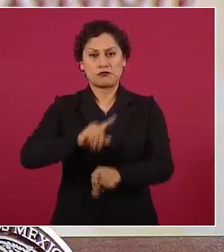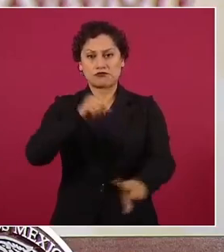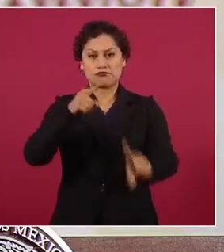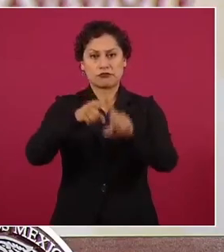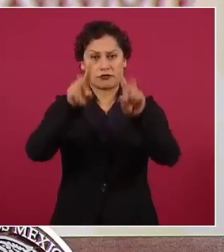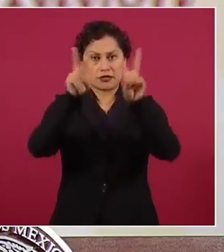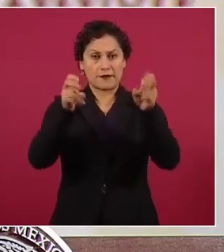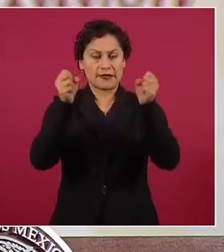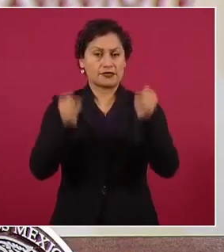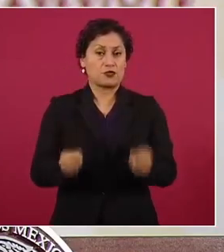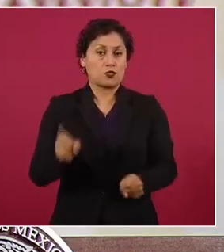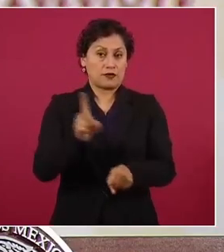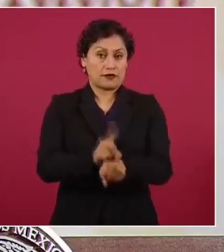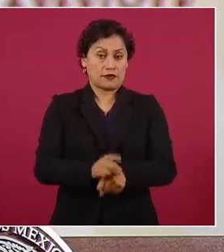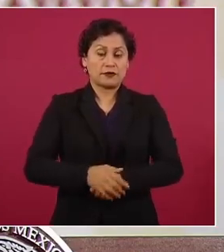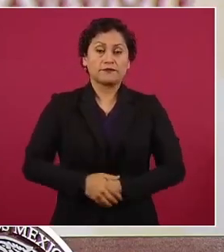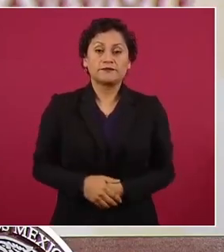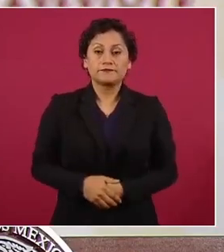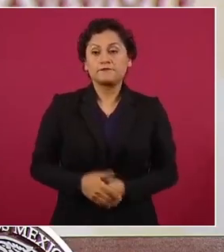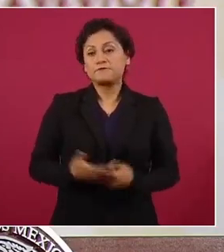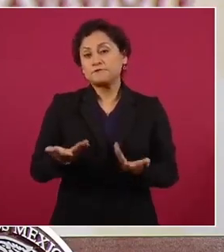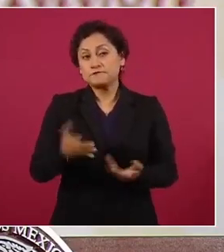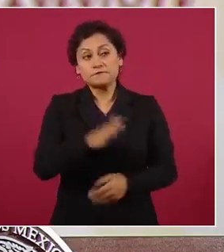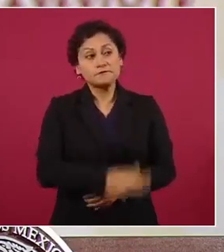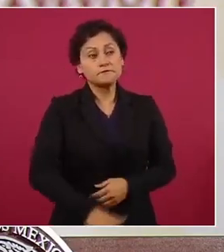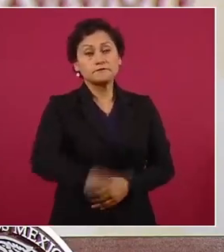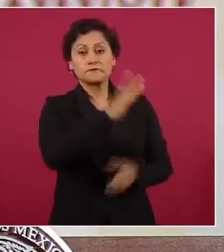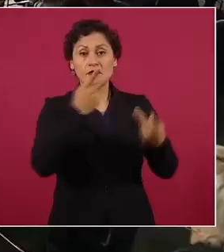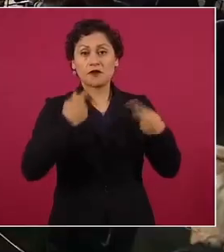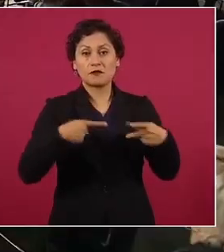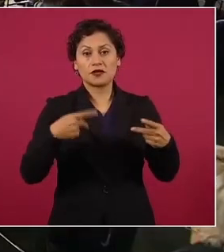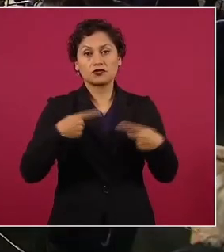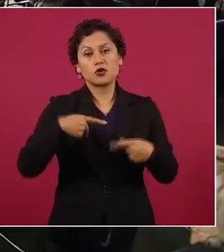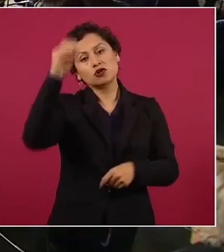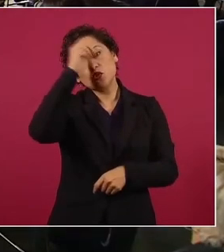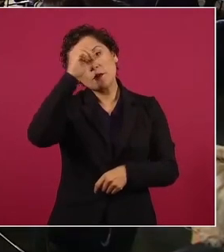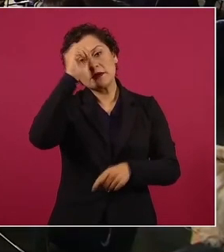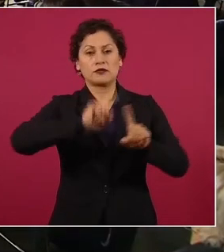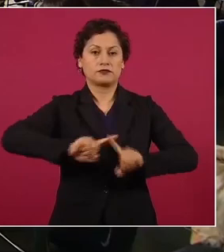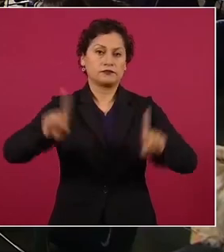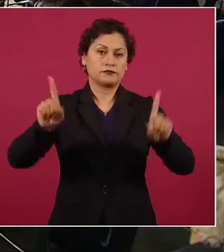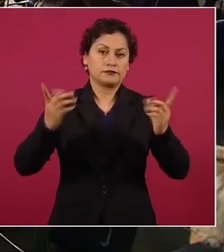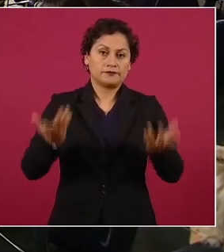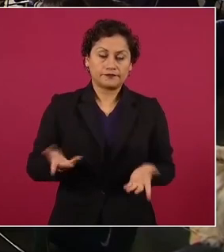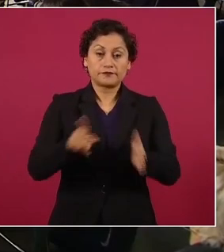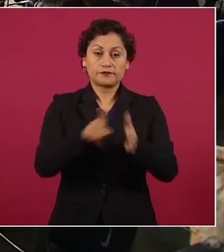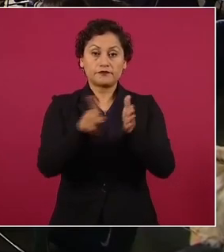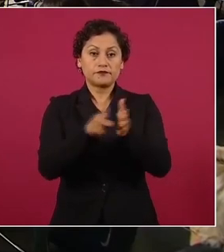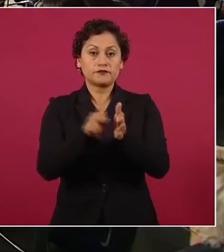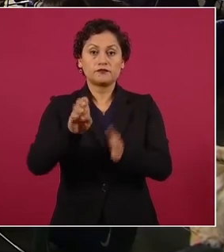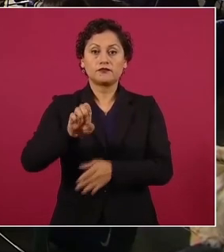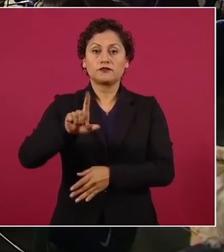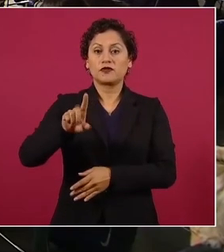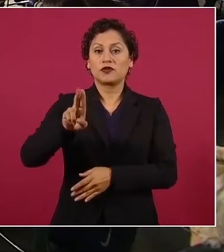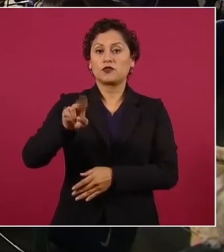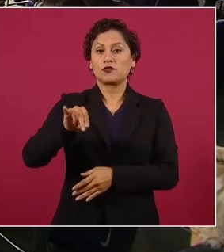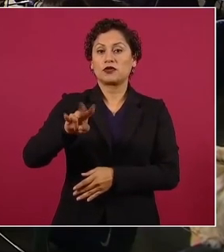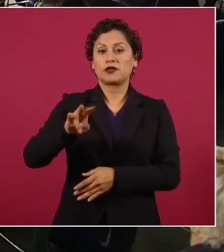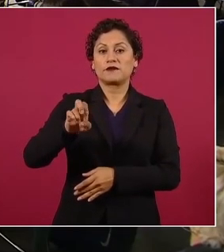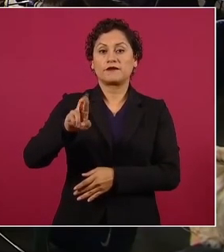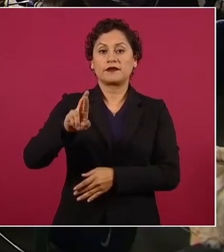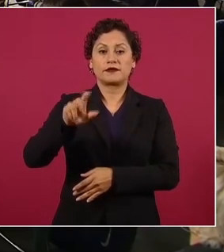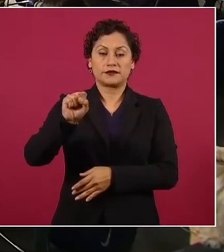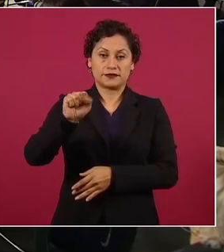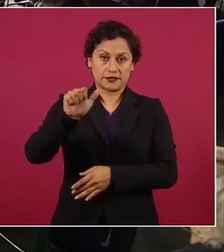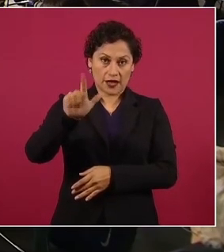Sin embargo, la mayoría de la población piensa otra cosa. El Universal publicó hace unas semanas que el 80 por ciento